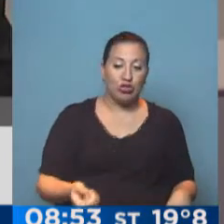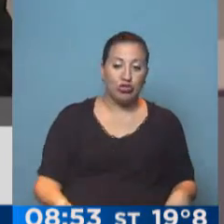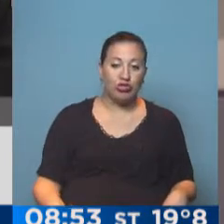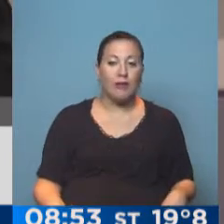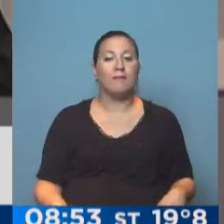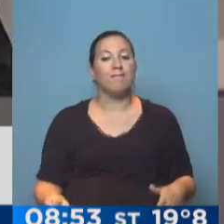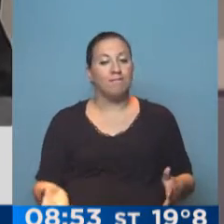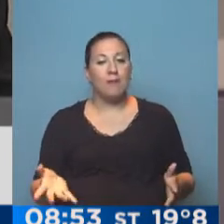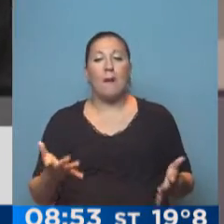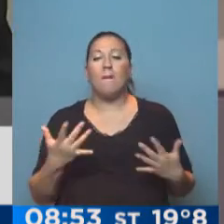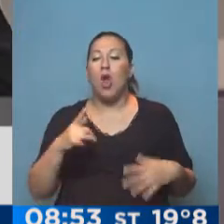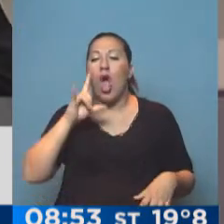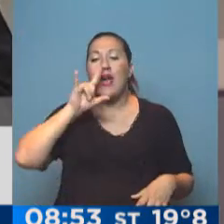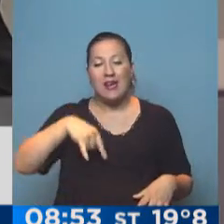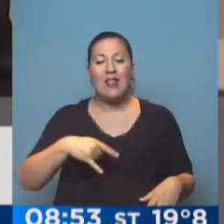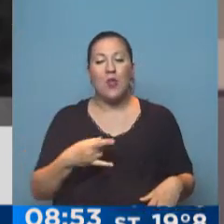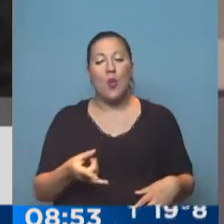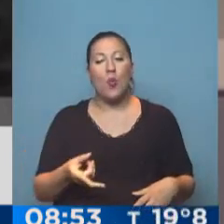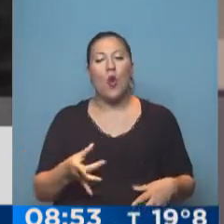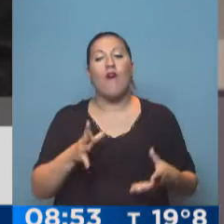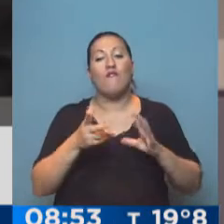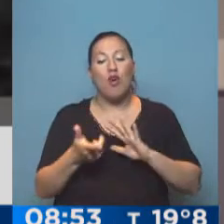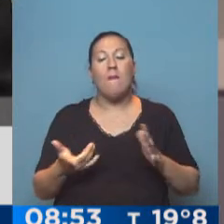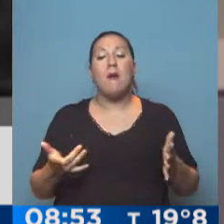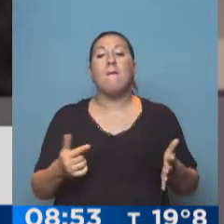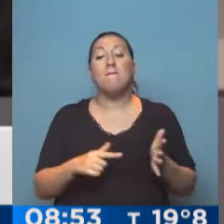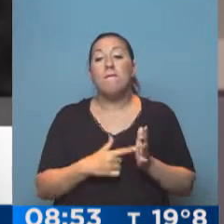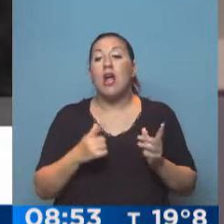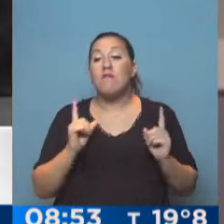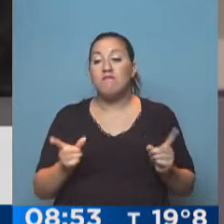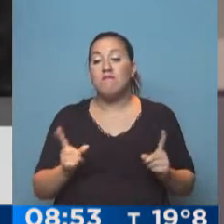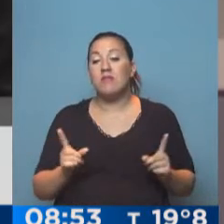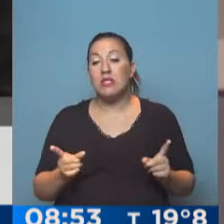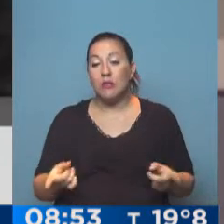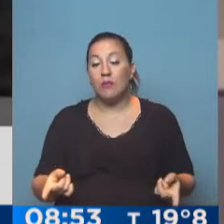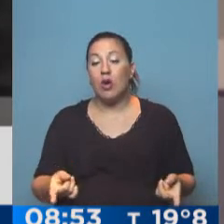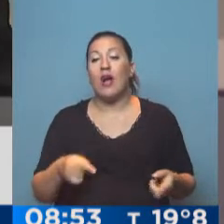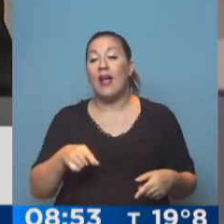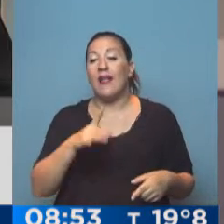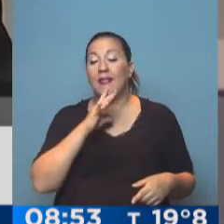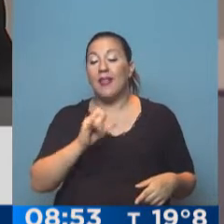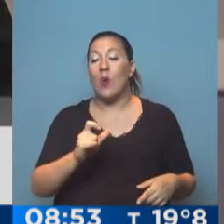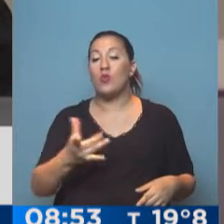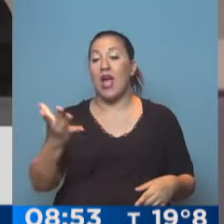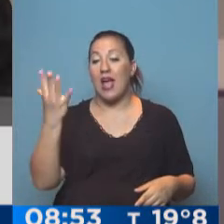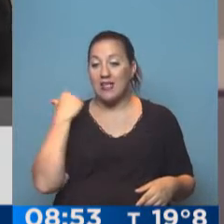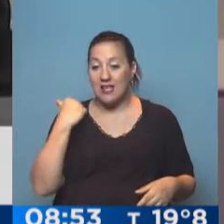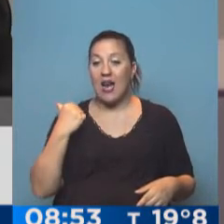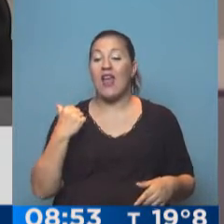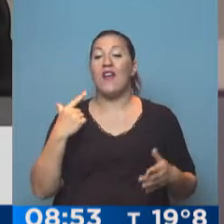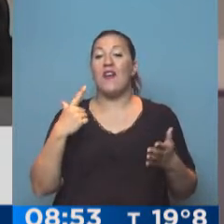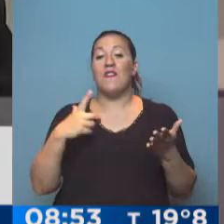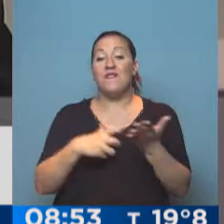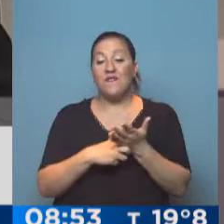Le suena medio ridículo este planteo, pero es lo que está en el fondo de esta denuncia que ayer el fiscal